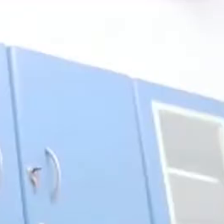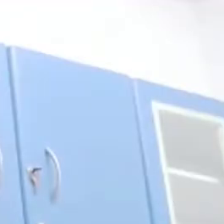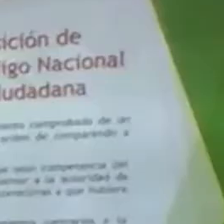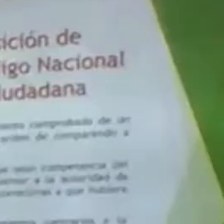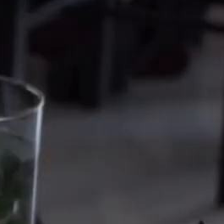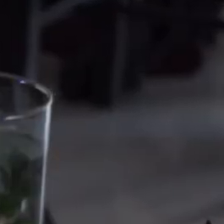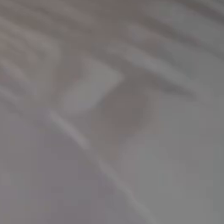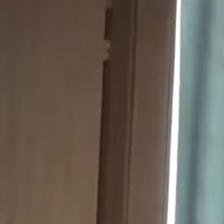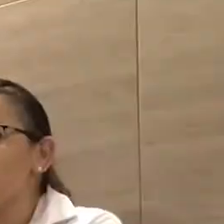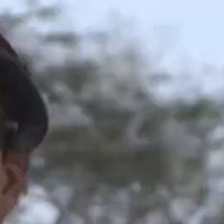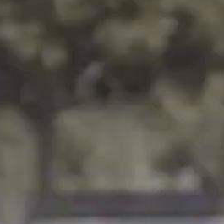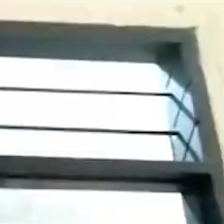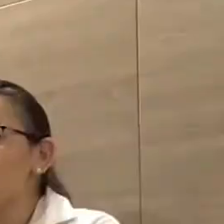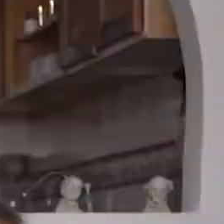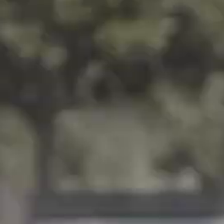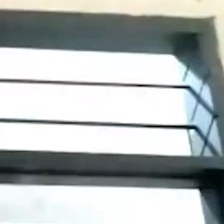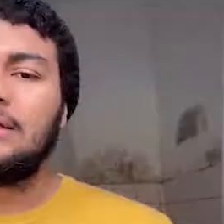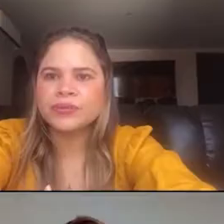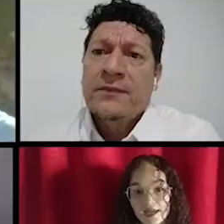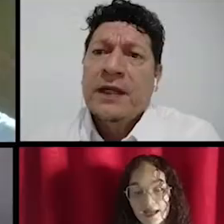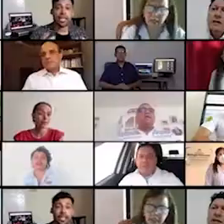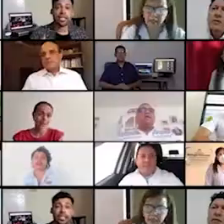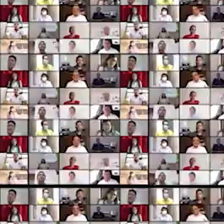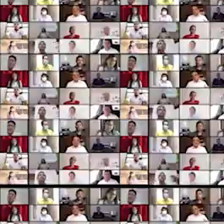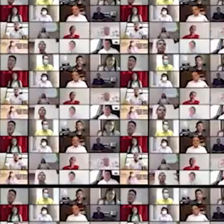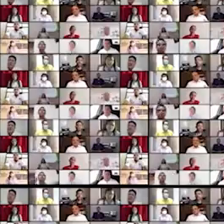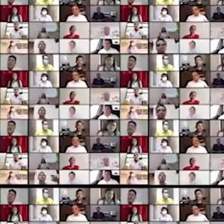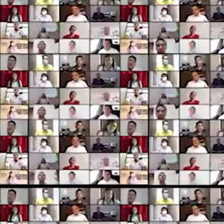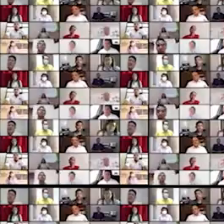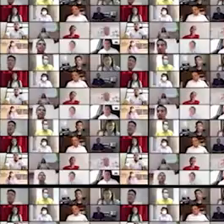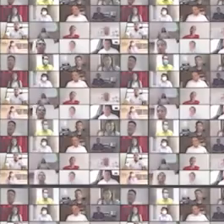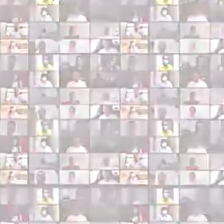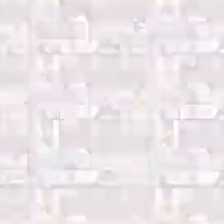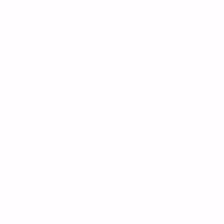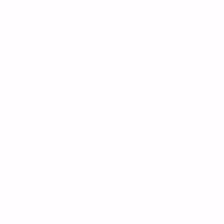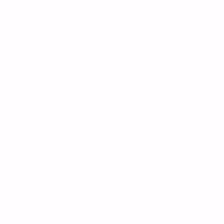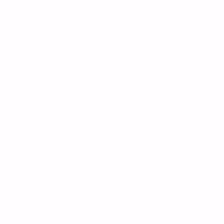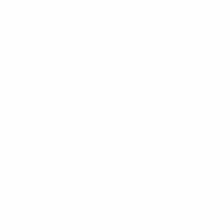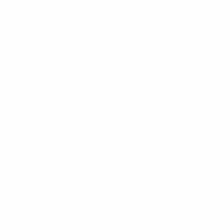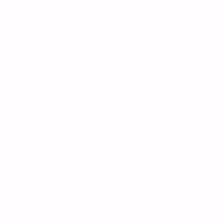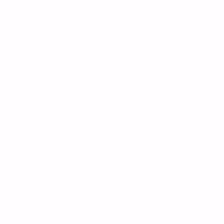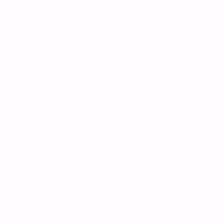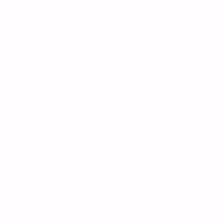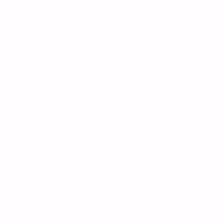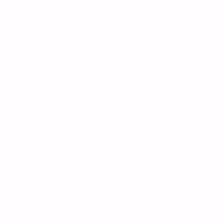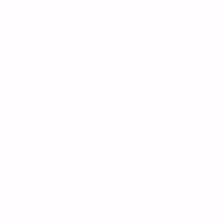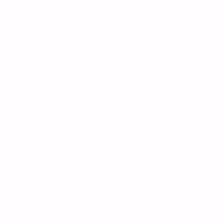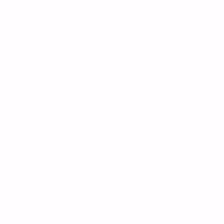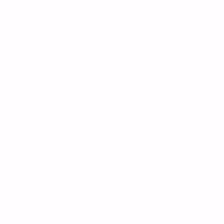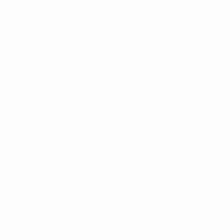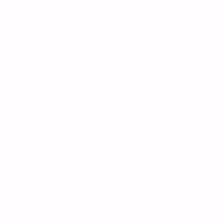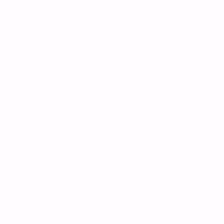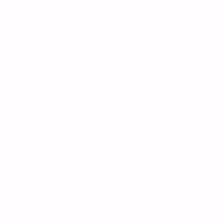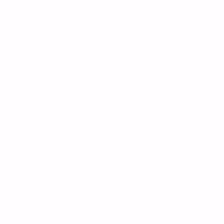El TV, programa institucional